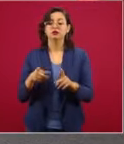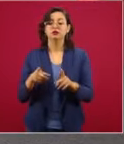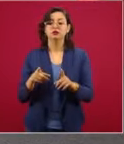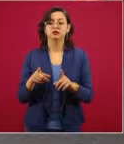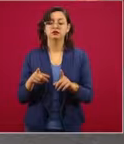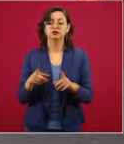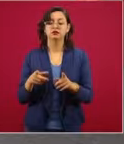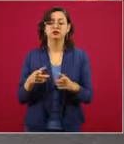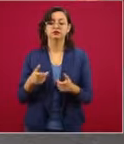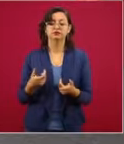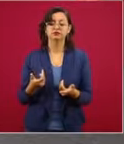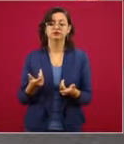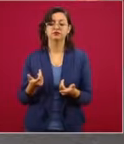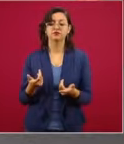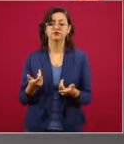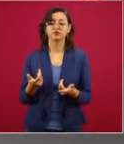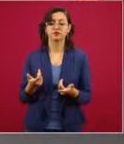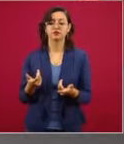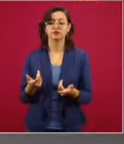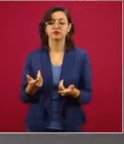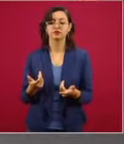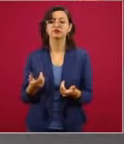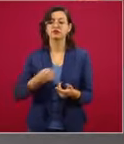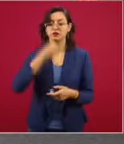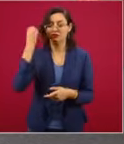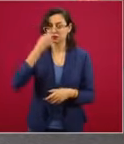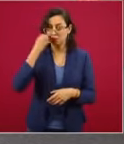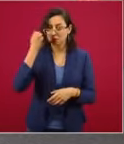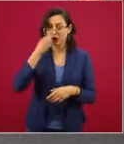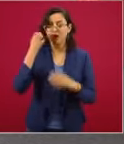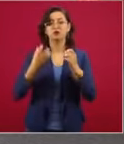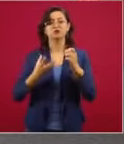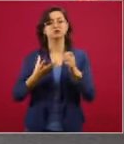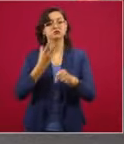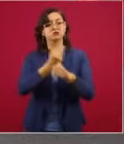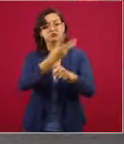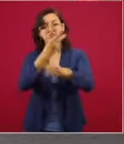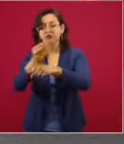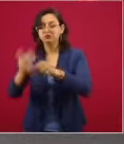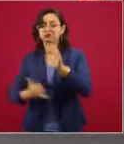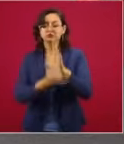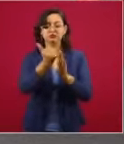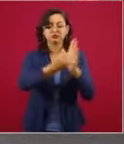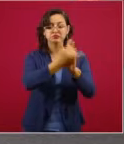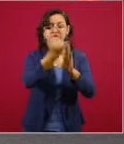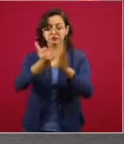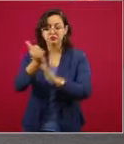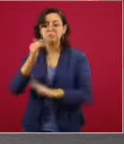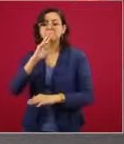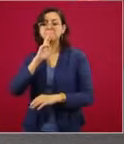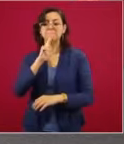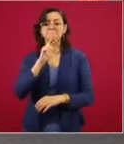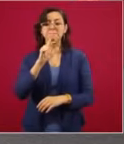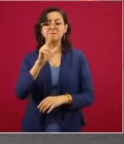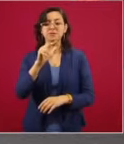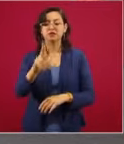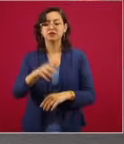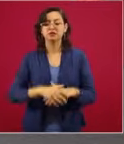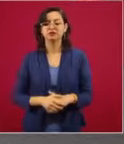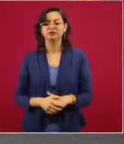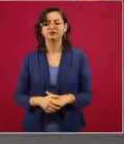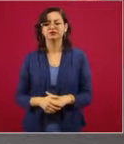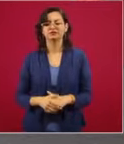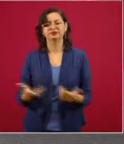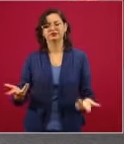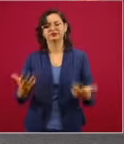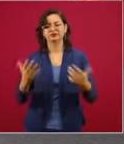o mantenimiento de escuelas. ¿Para qué pasar el presupuesto